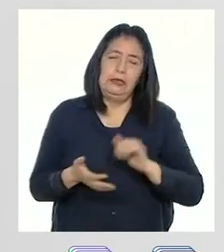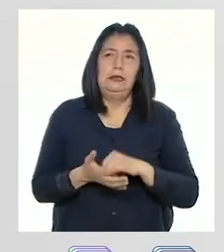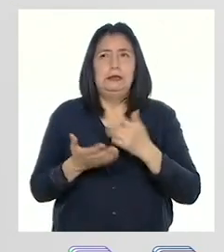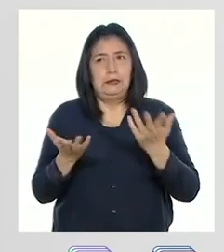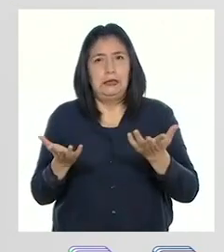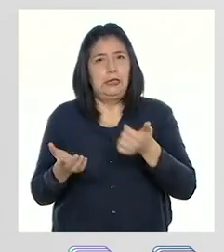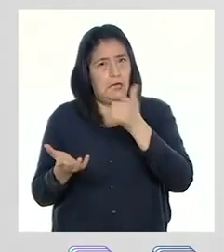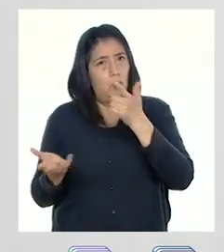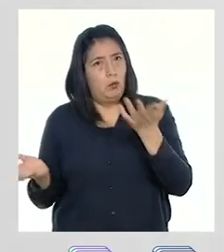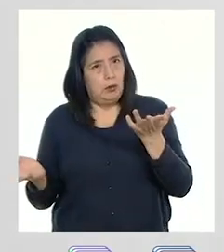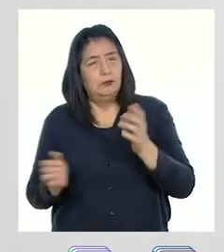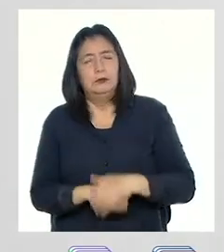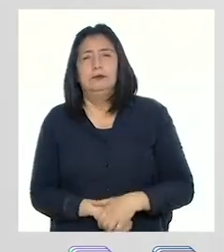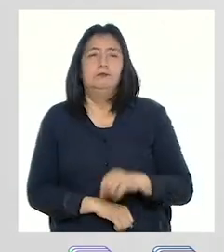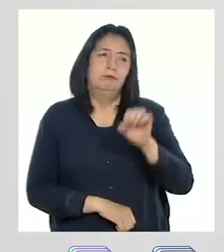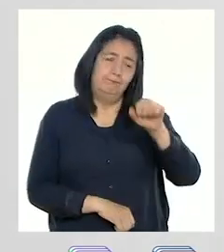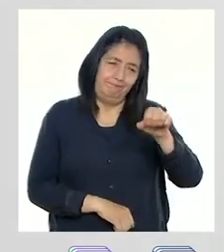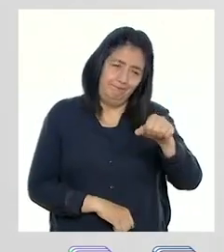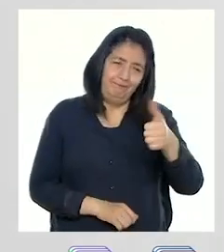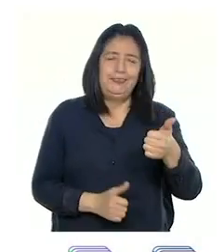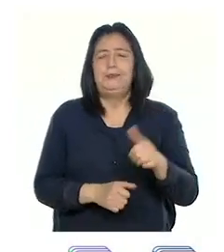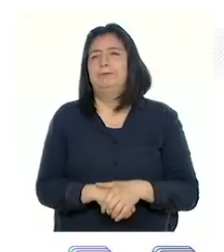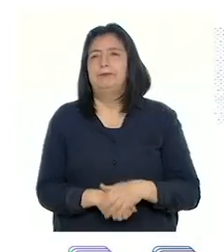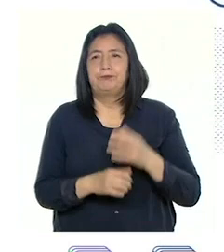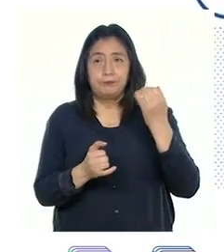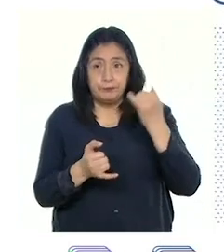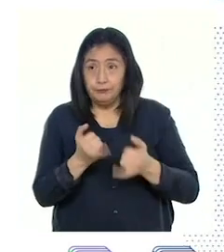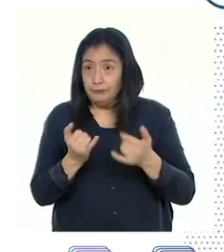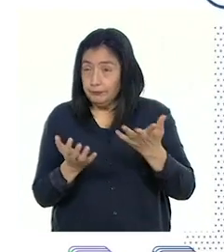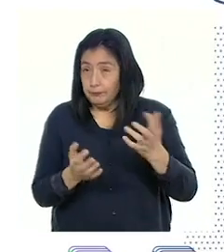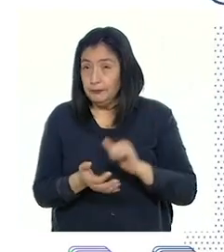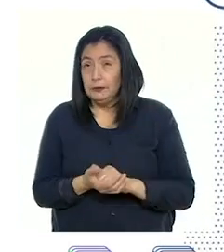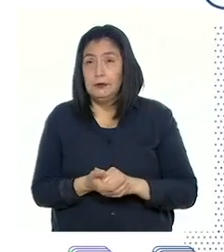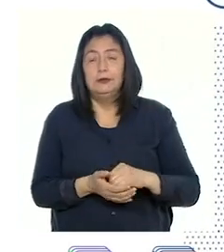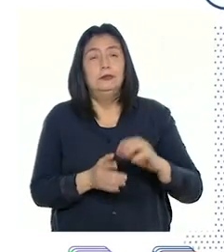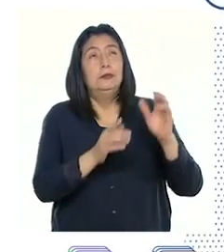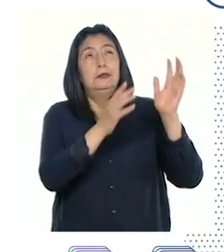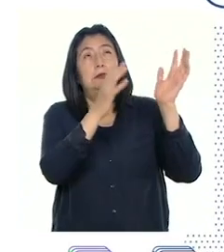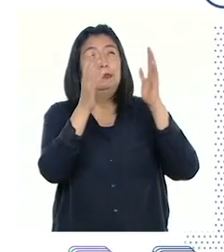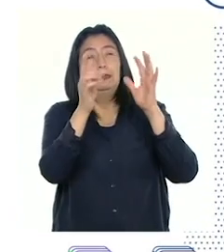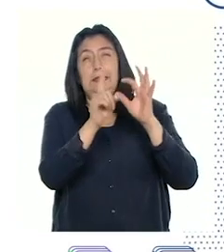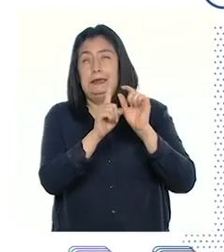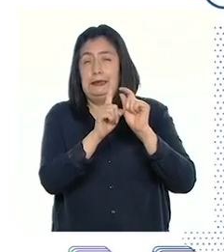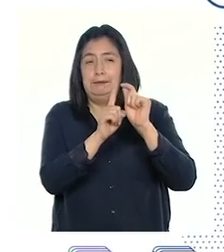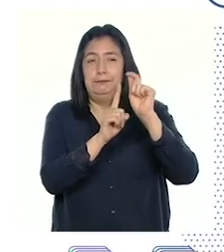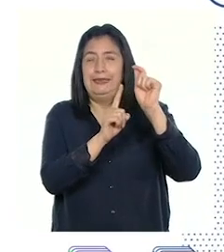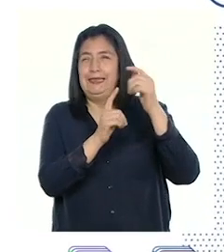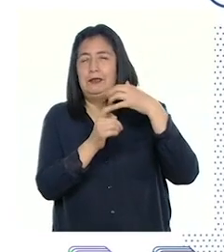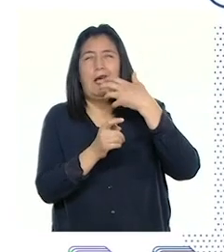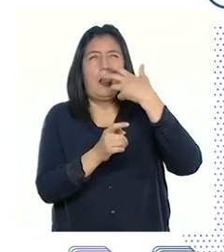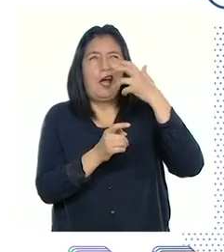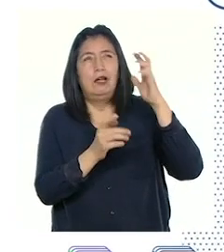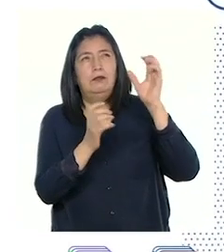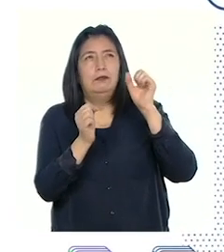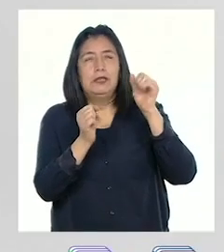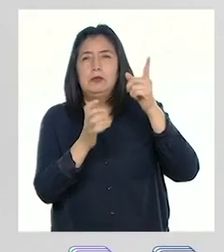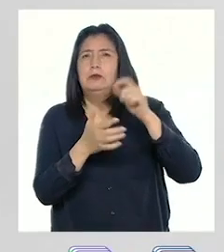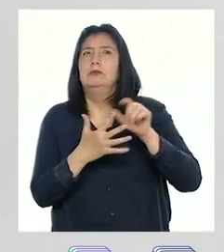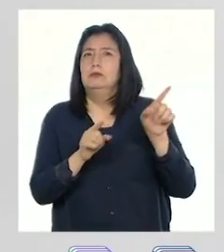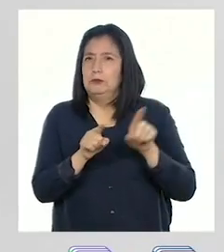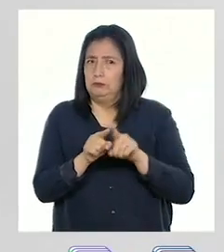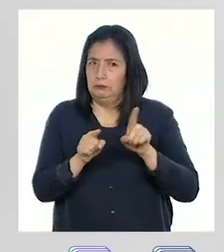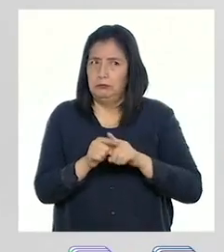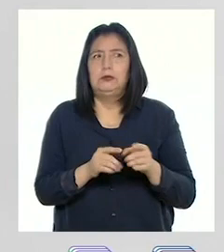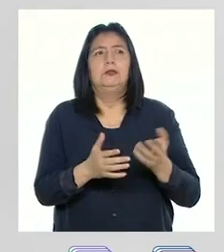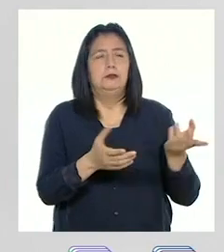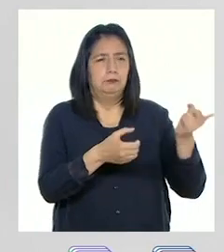haya disponibilidad de agua. Claro que sí. Y finalmente, la temperatura del ambiente, el cual es el componente de